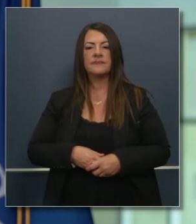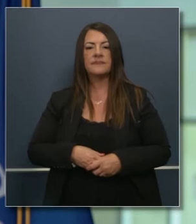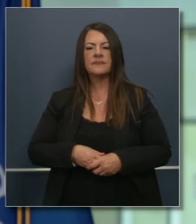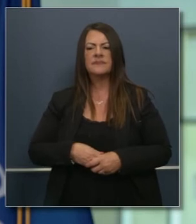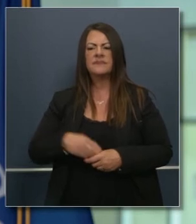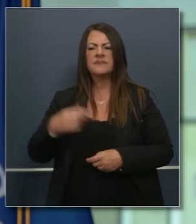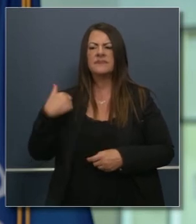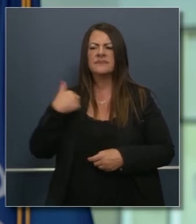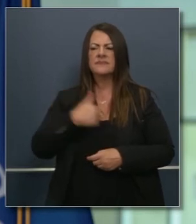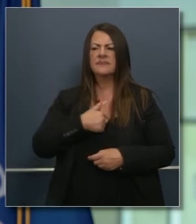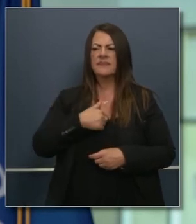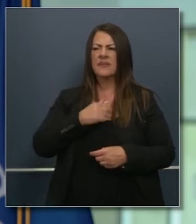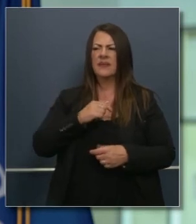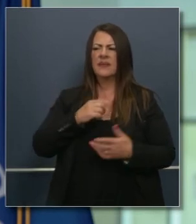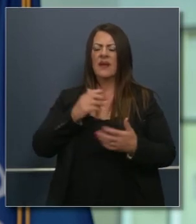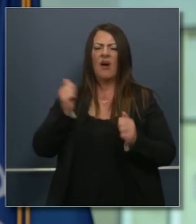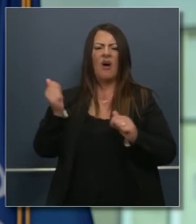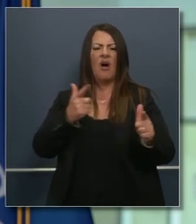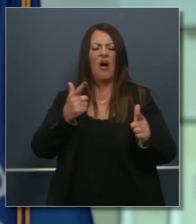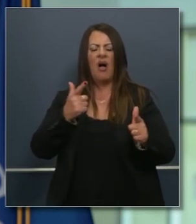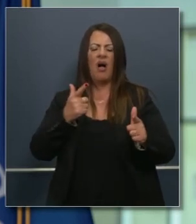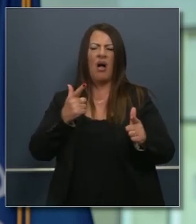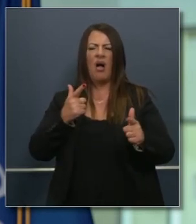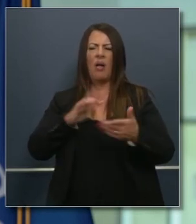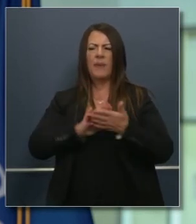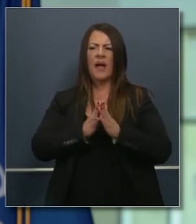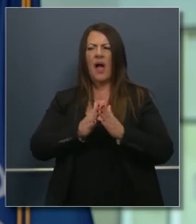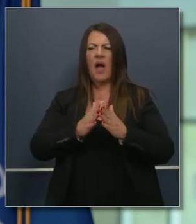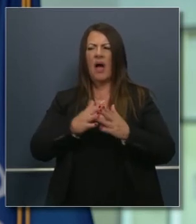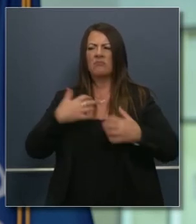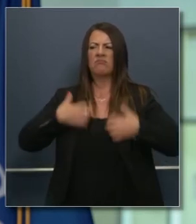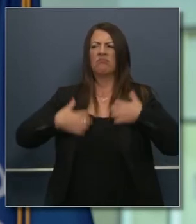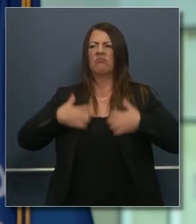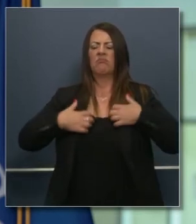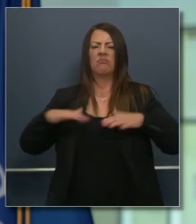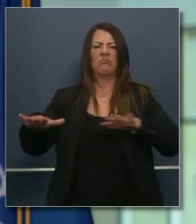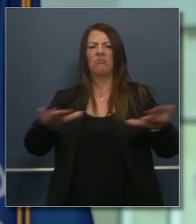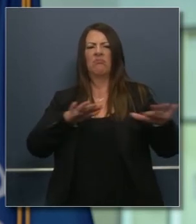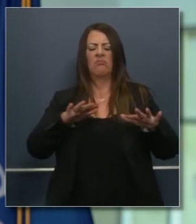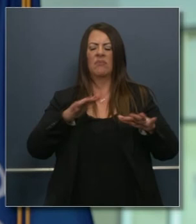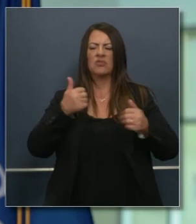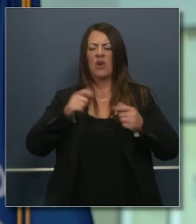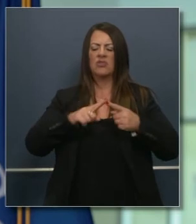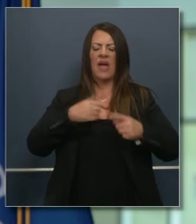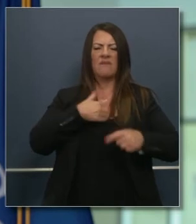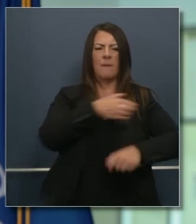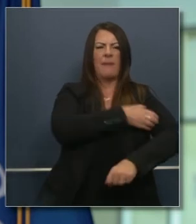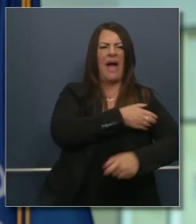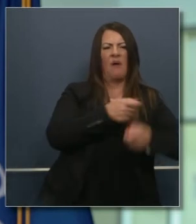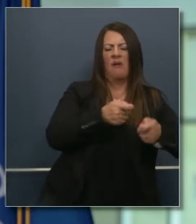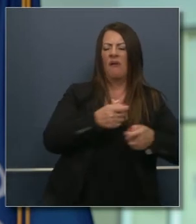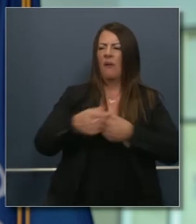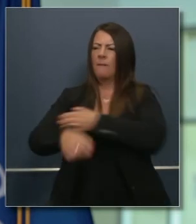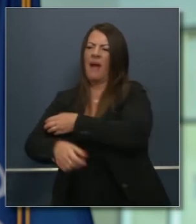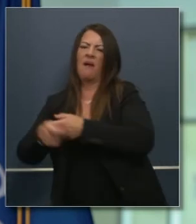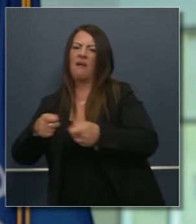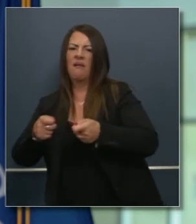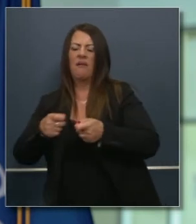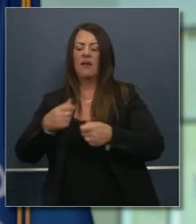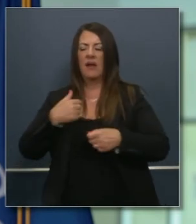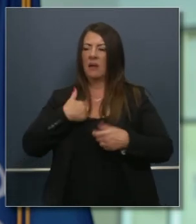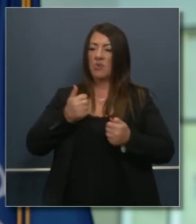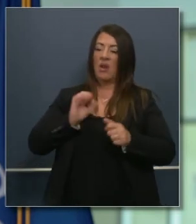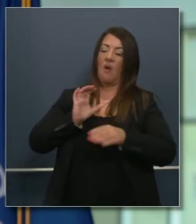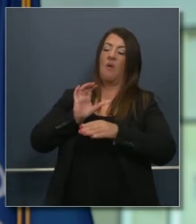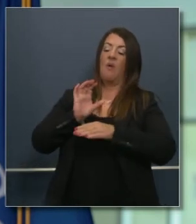y la gente reacciona y todo el mundo trata de ponerse en guardia yo no estoy aquí para ponerme en guardia